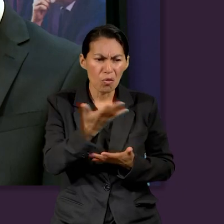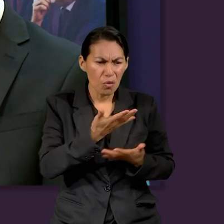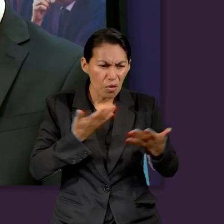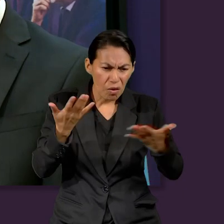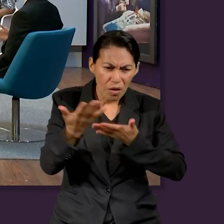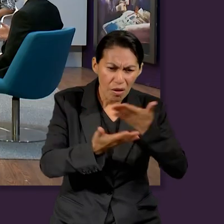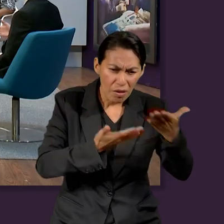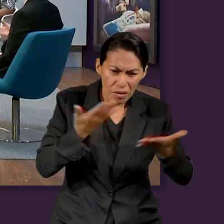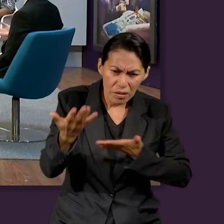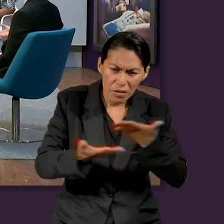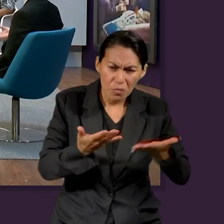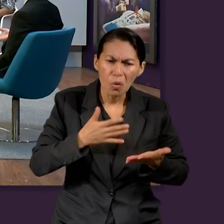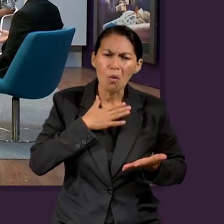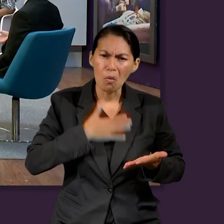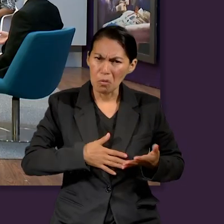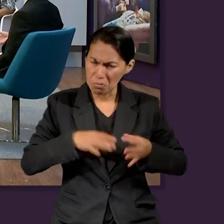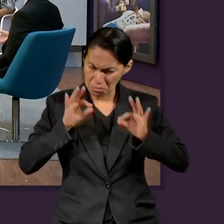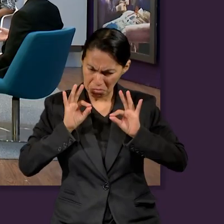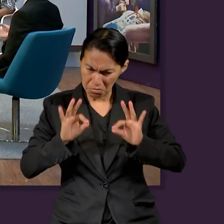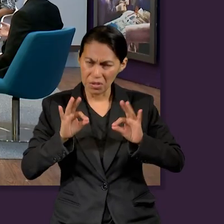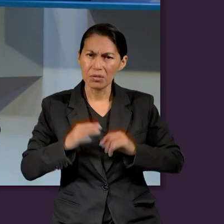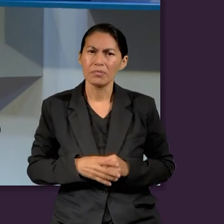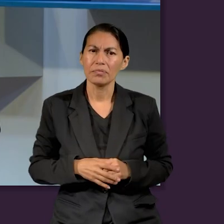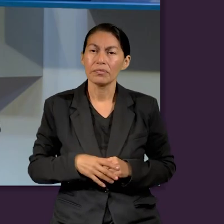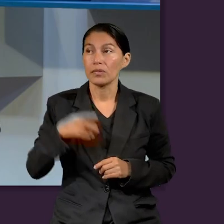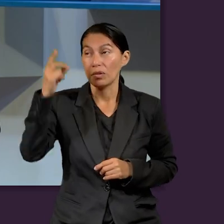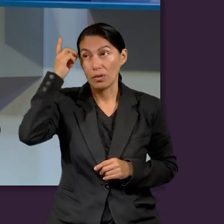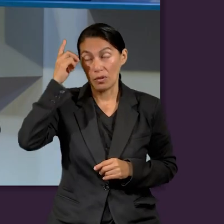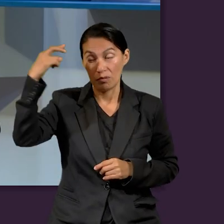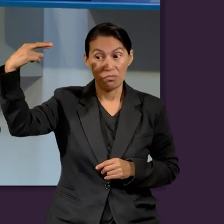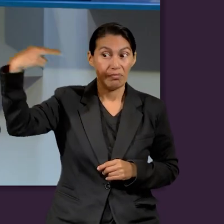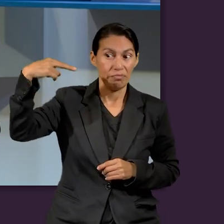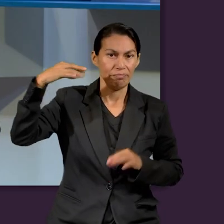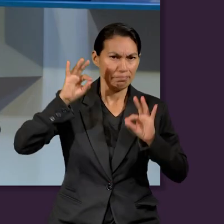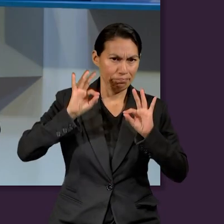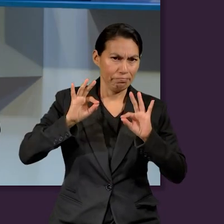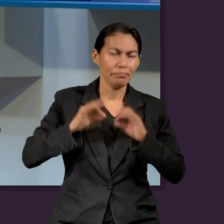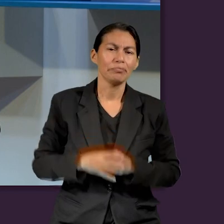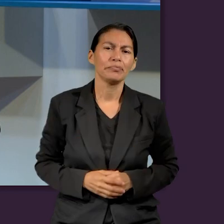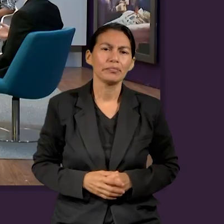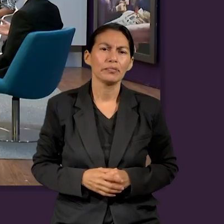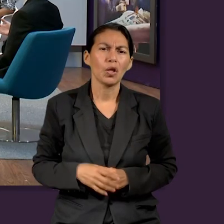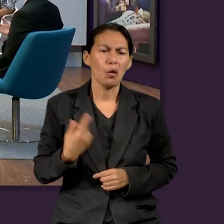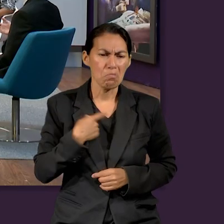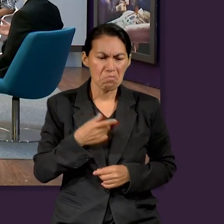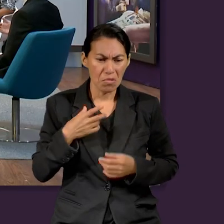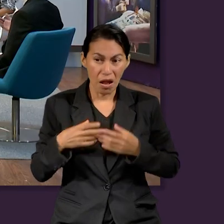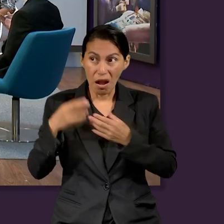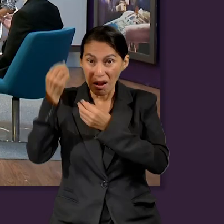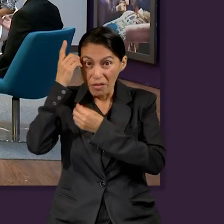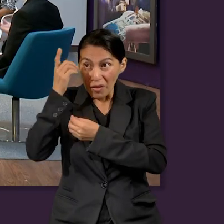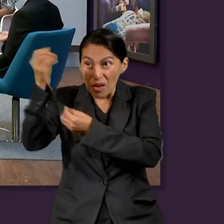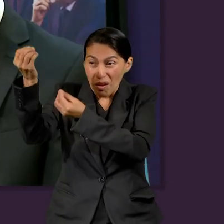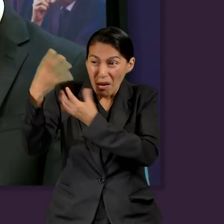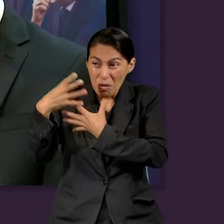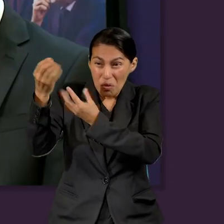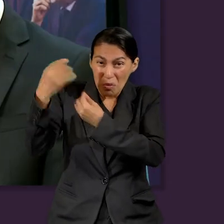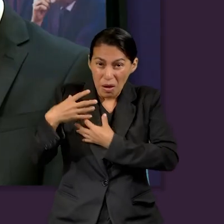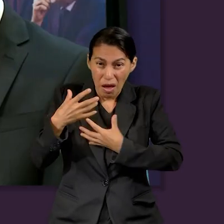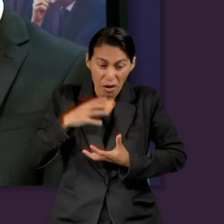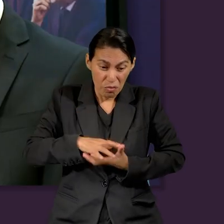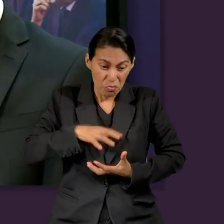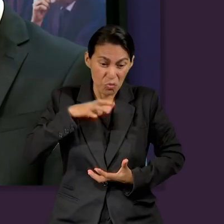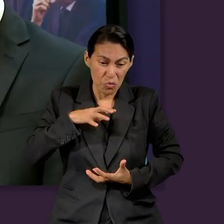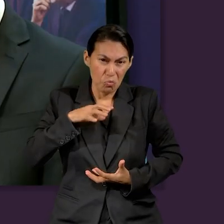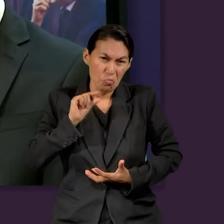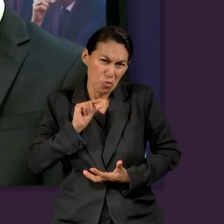sean justas, y no tanto con la justicia humana, sino que sean justas ante los ojos de Dios. Compartir las riquezas que Dios